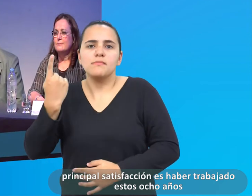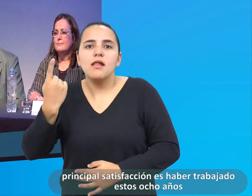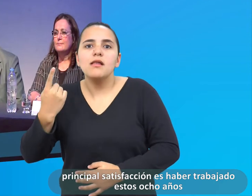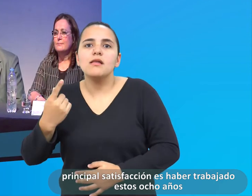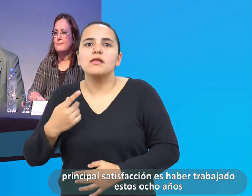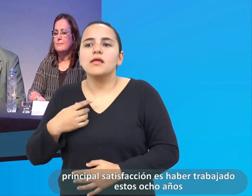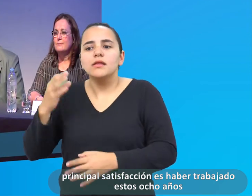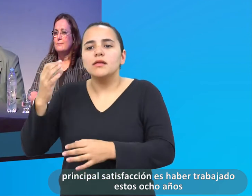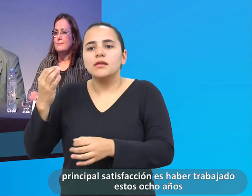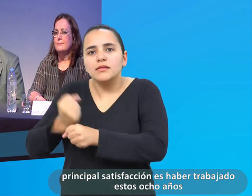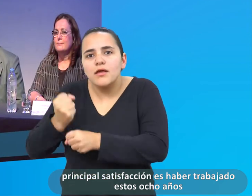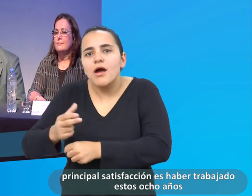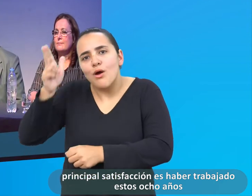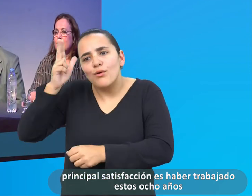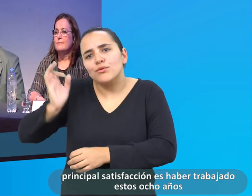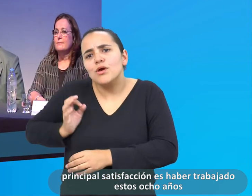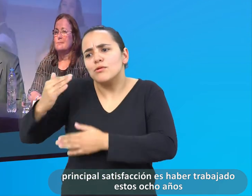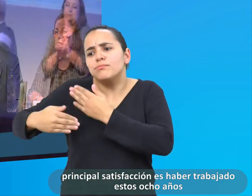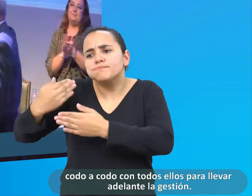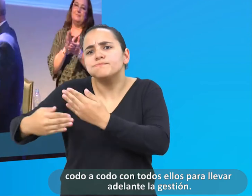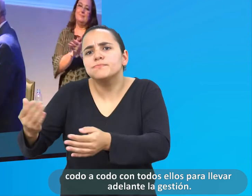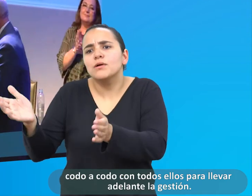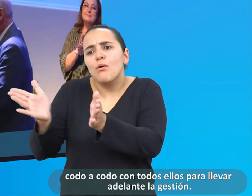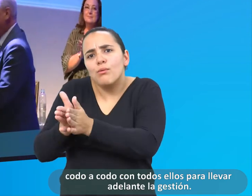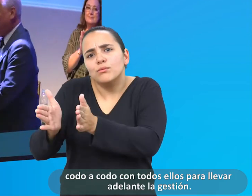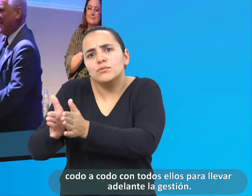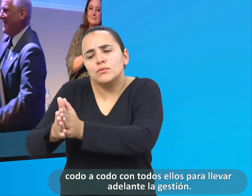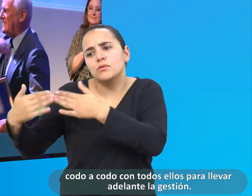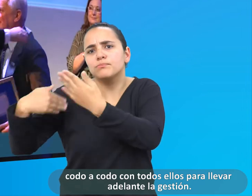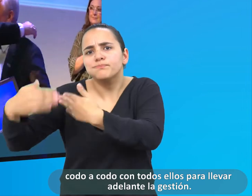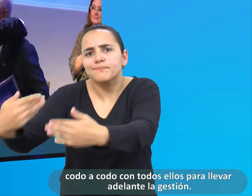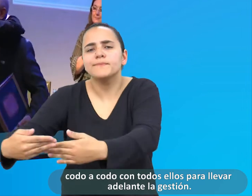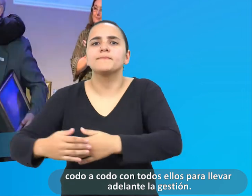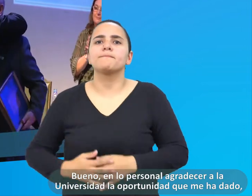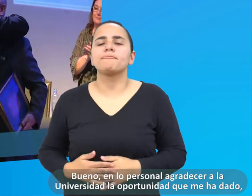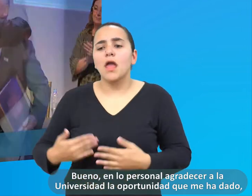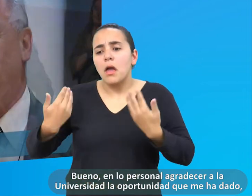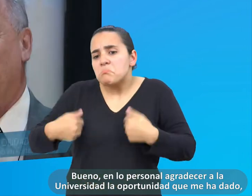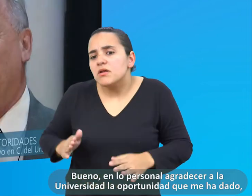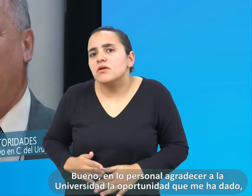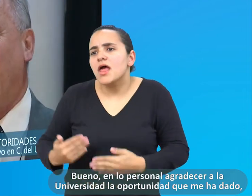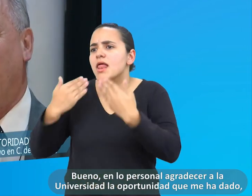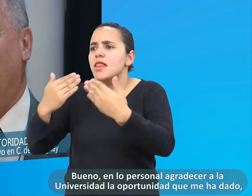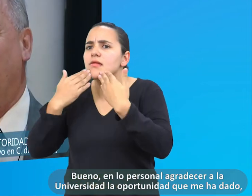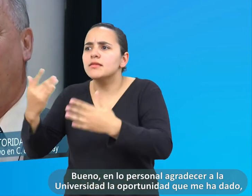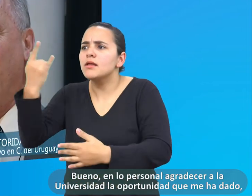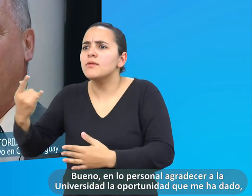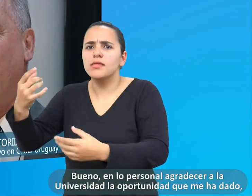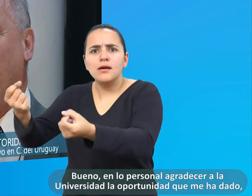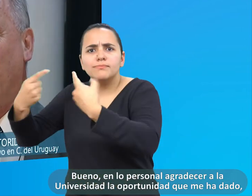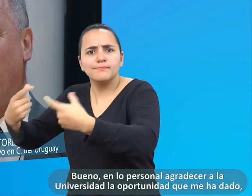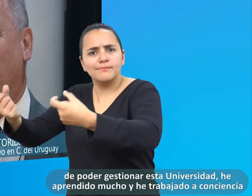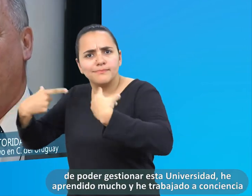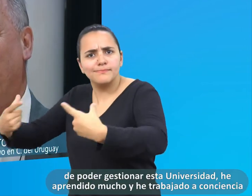satisfacción es haber trabajado estos ocho años codo a codo con todos ellos para llevar adelante la gestión. Bueno, en lo personal agradecer a la